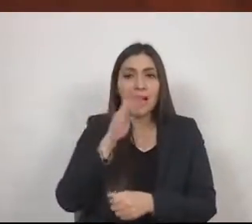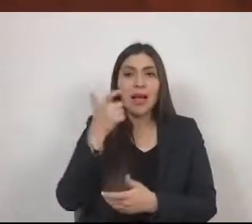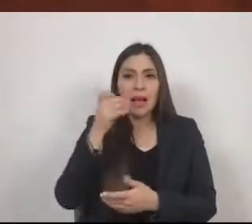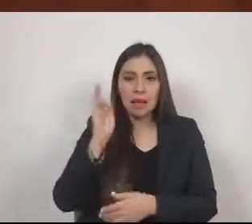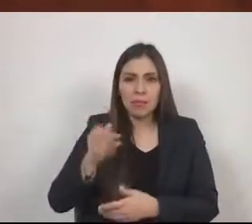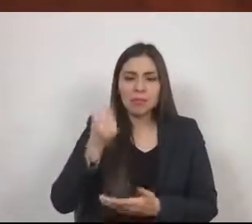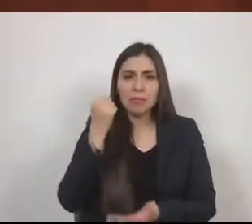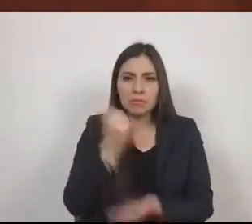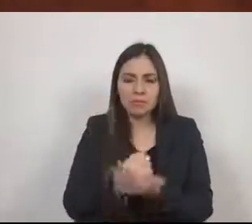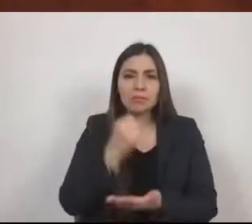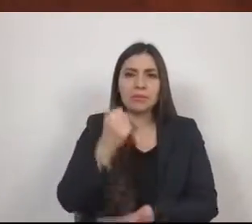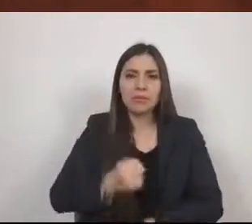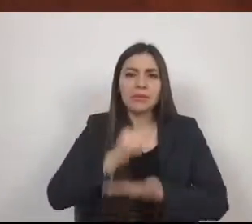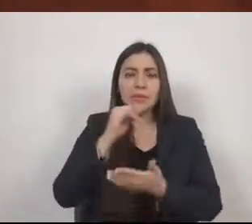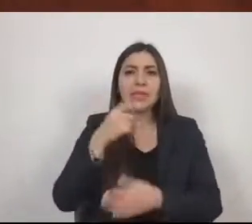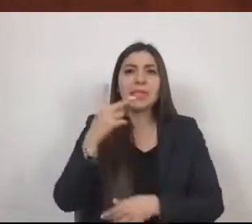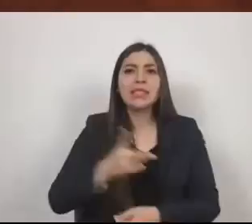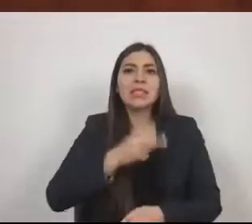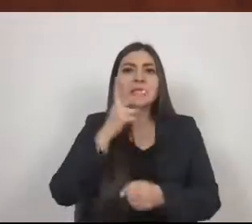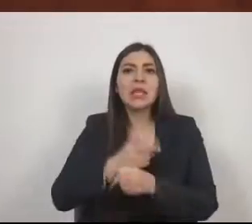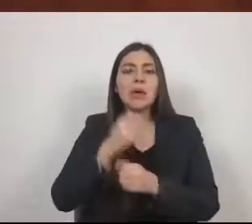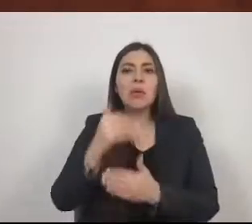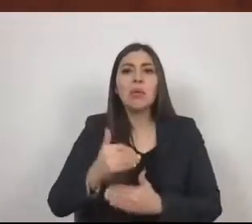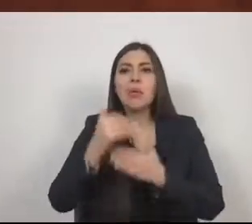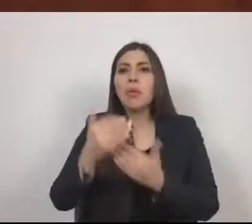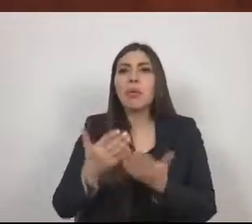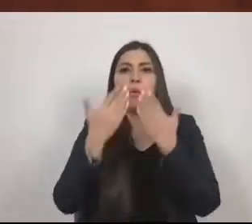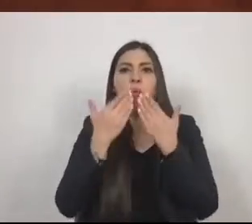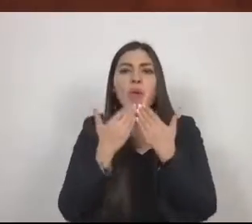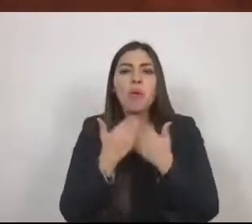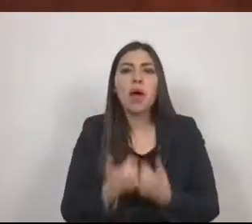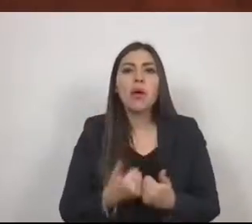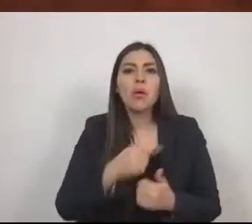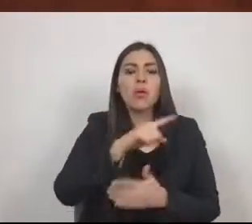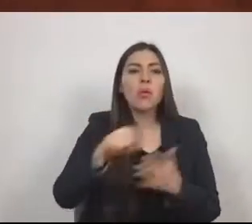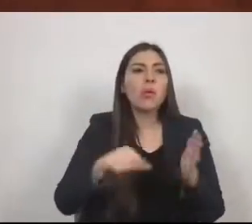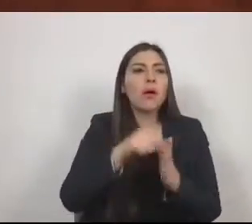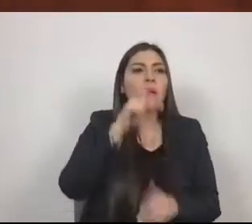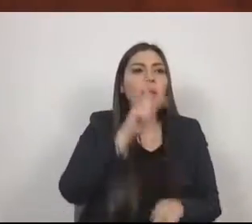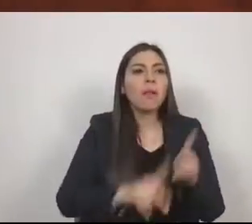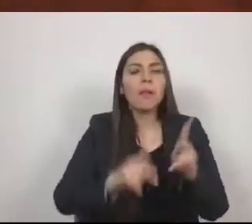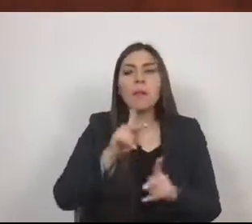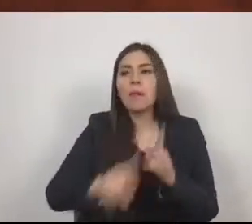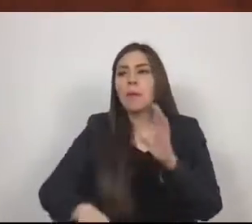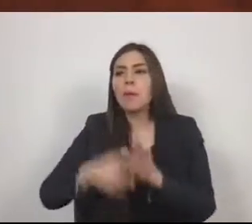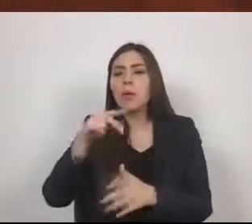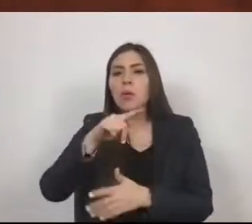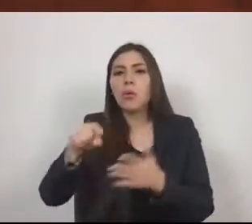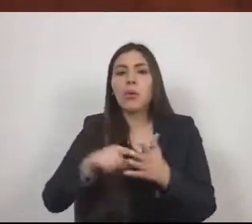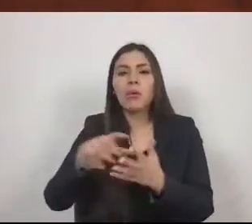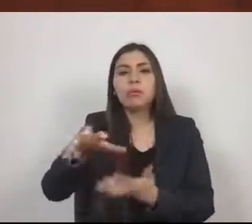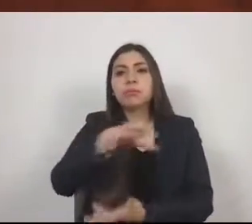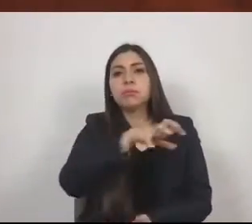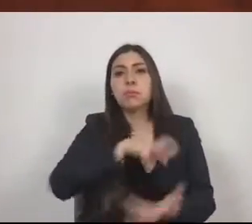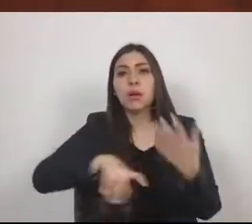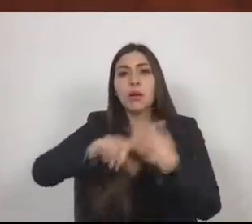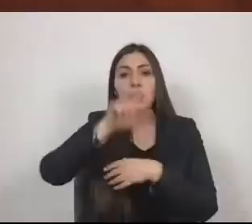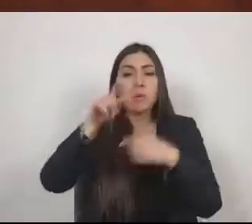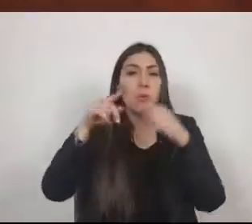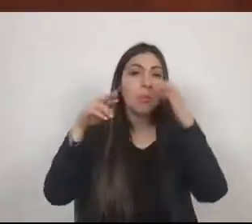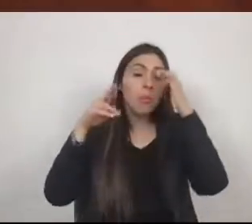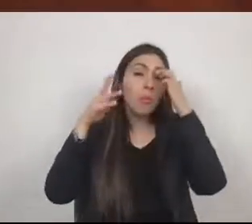segunda, dejando elefantes blancos y por ende zonas caóticas que pronto serán invadidas por